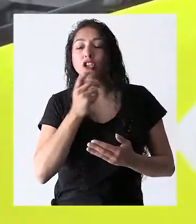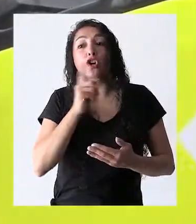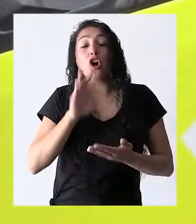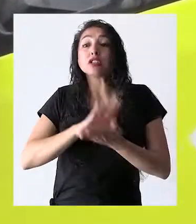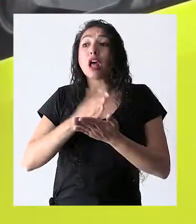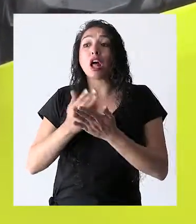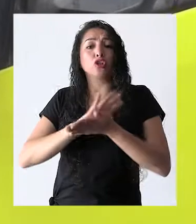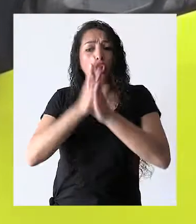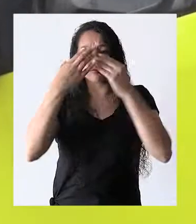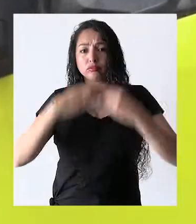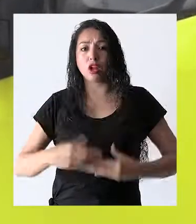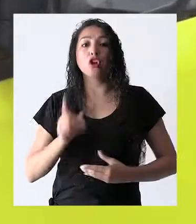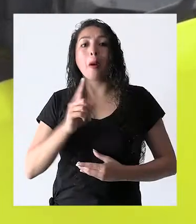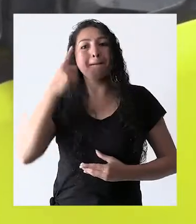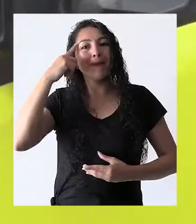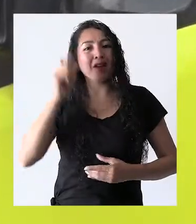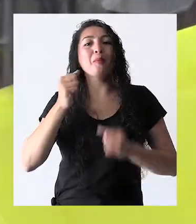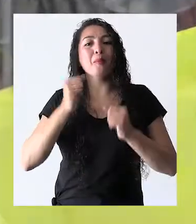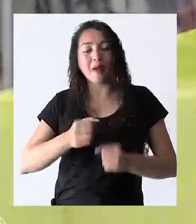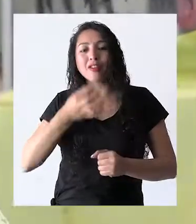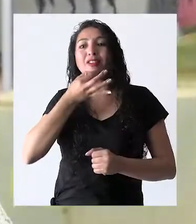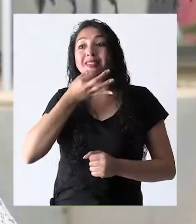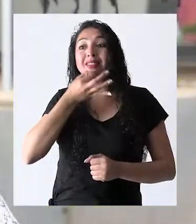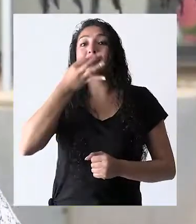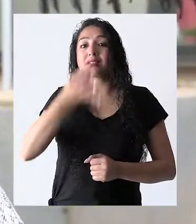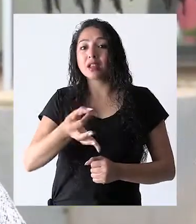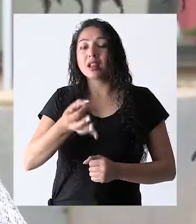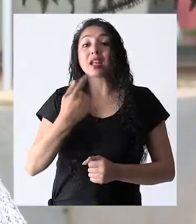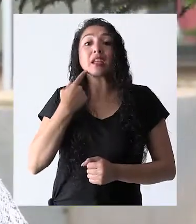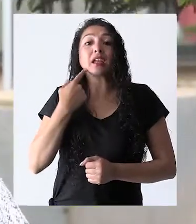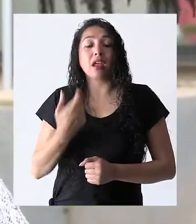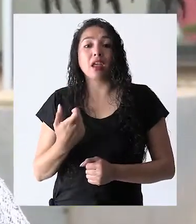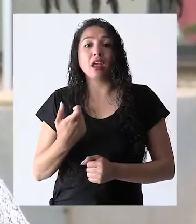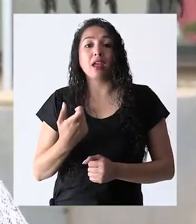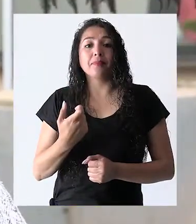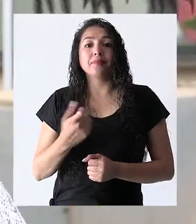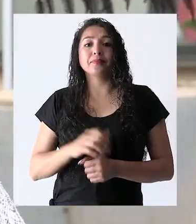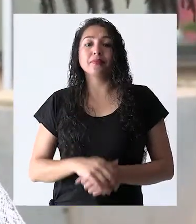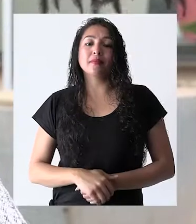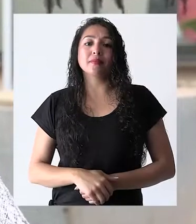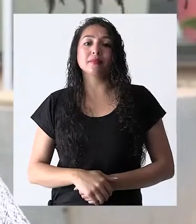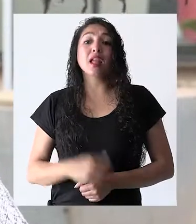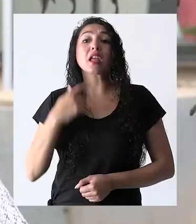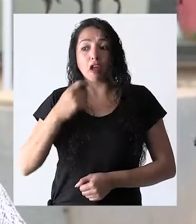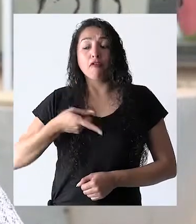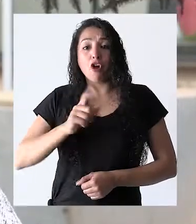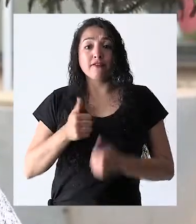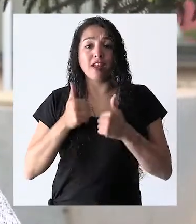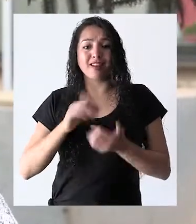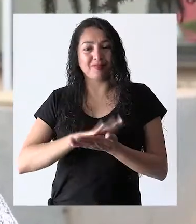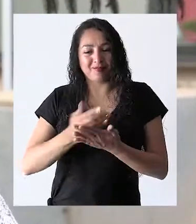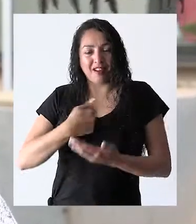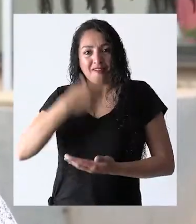sanado del todo, pero puede decir de que voy